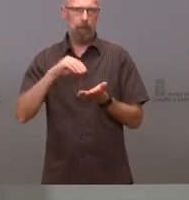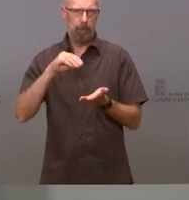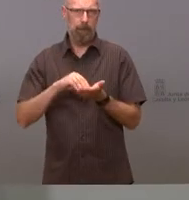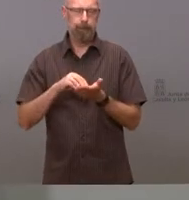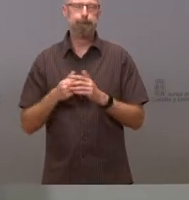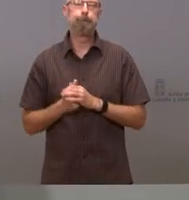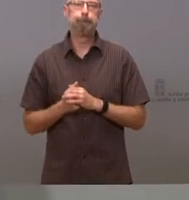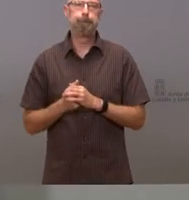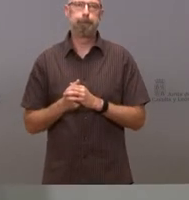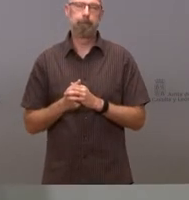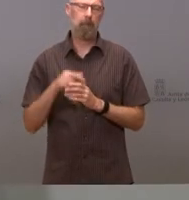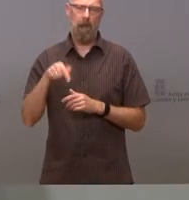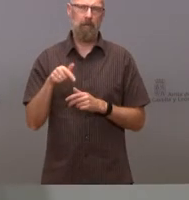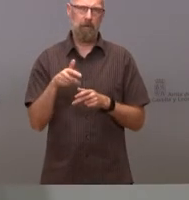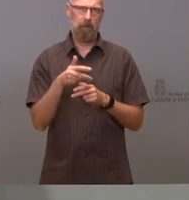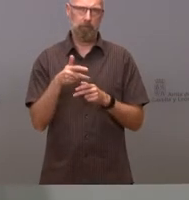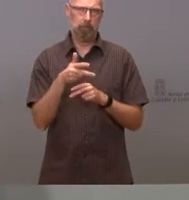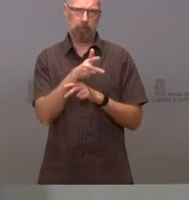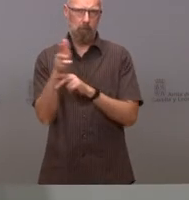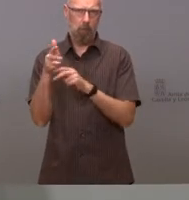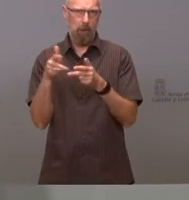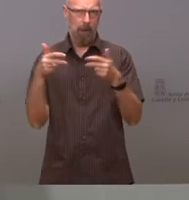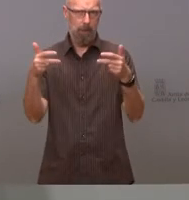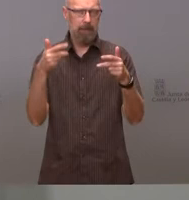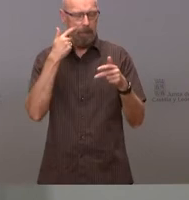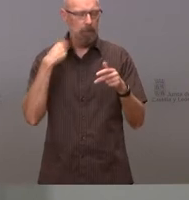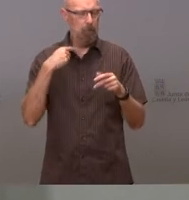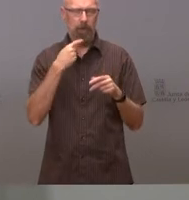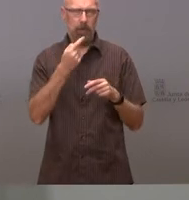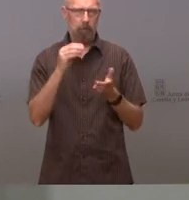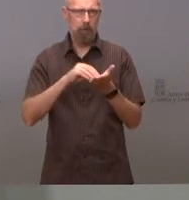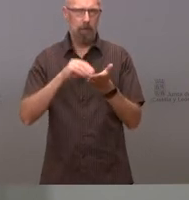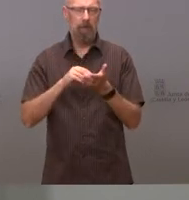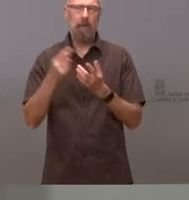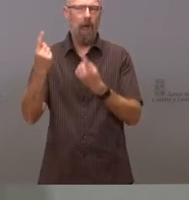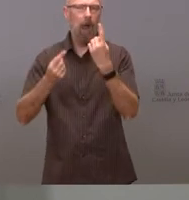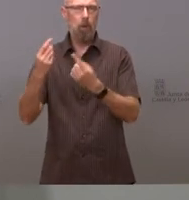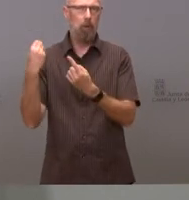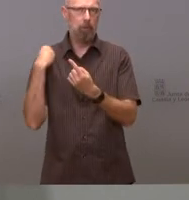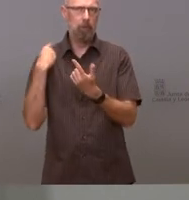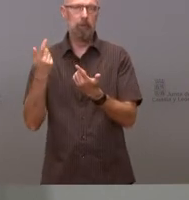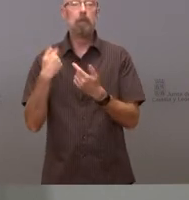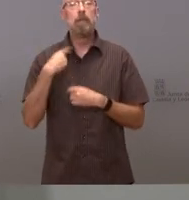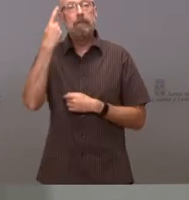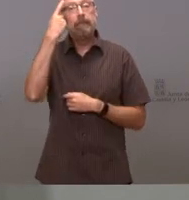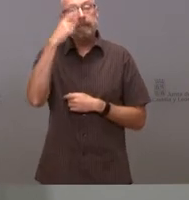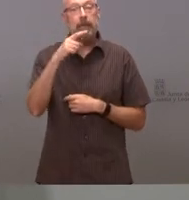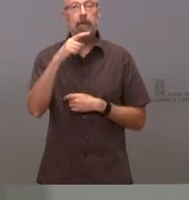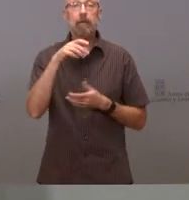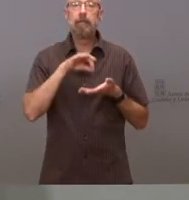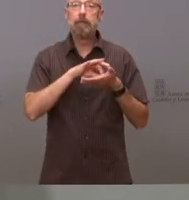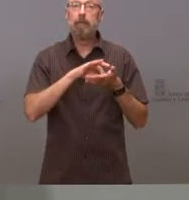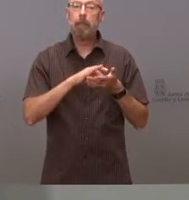en estas ruedas de prensa que algunos nos han cuestionado es que hay servicios que se prestan al